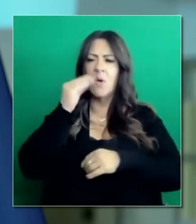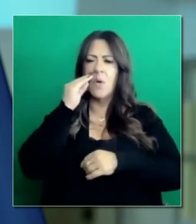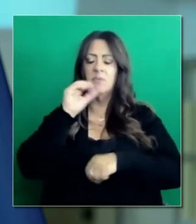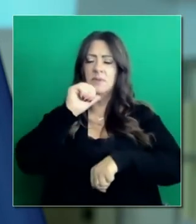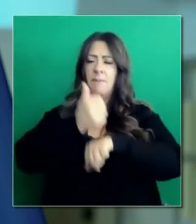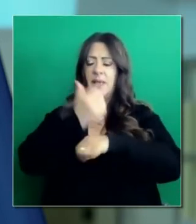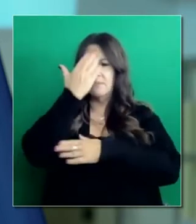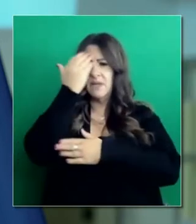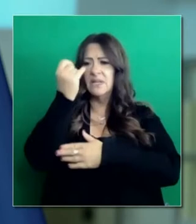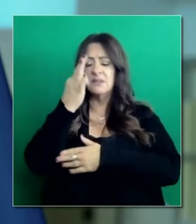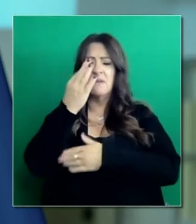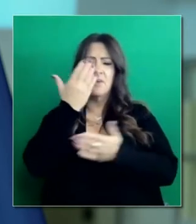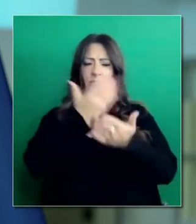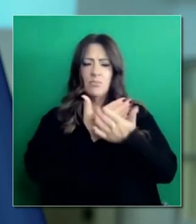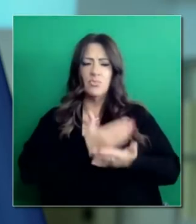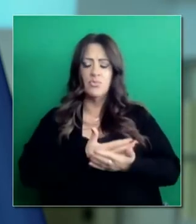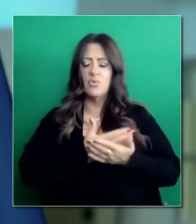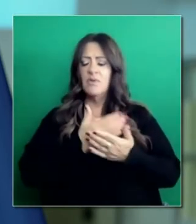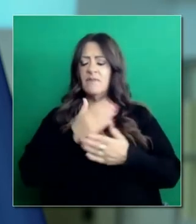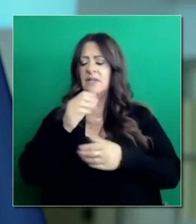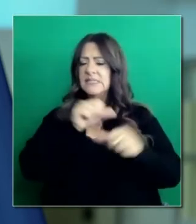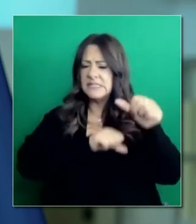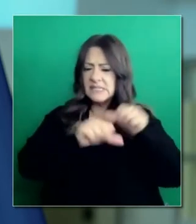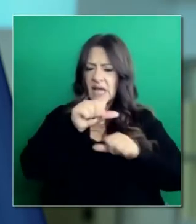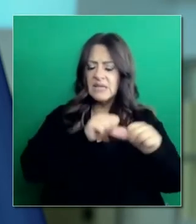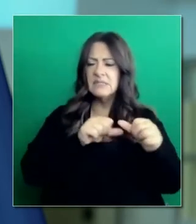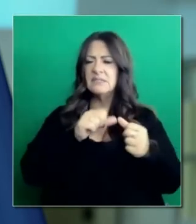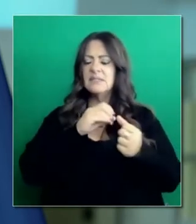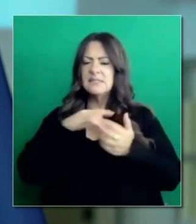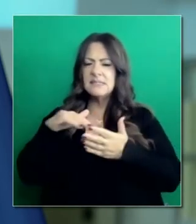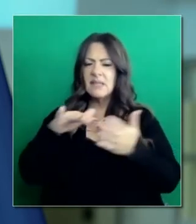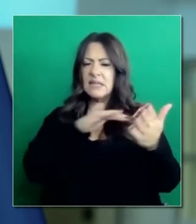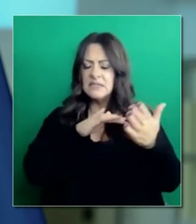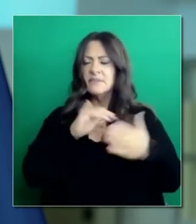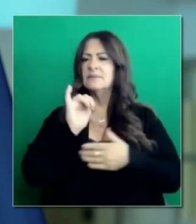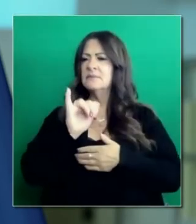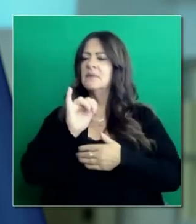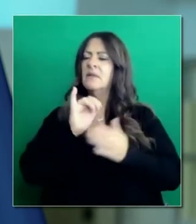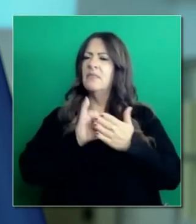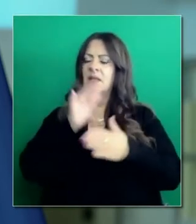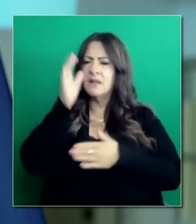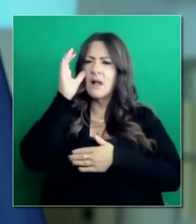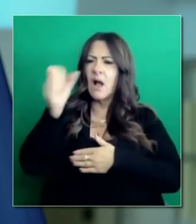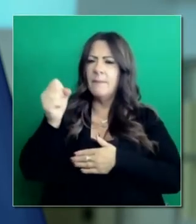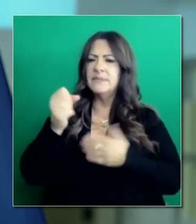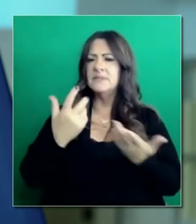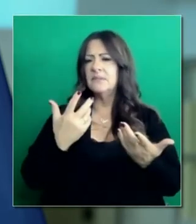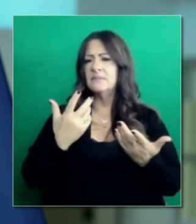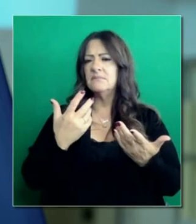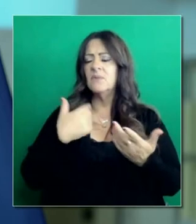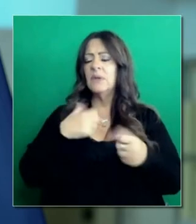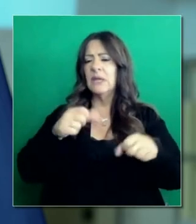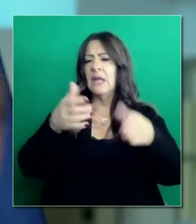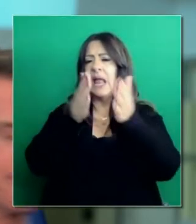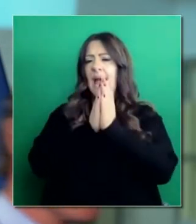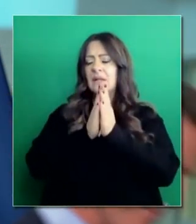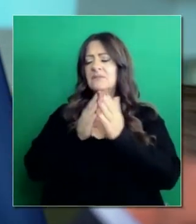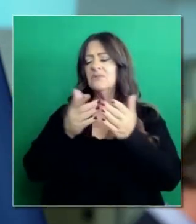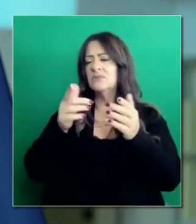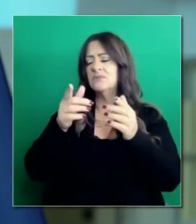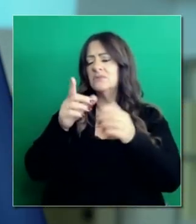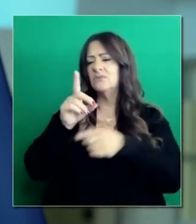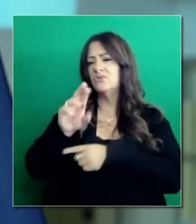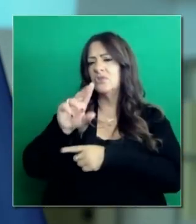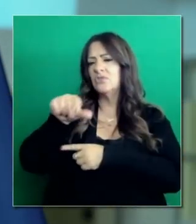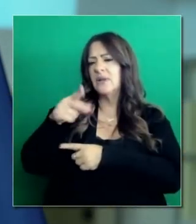los datos, en la ciencia y en el sentido común en ciertos respectos también. Y le voy a pedir al doctor Ghali que nos cuente un poco más acerca de este